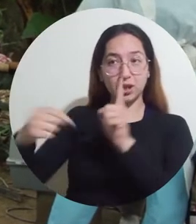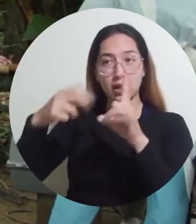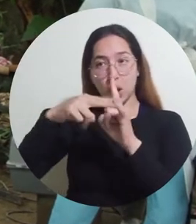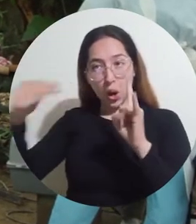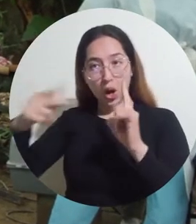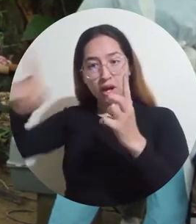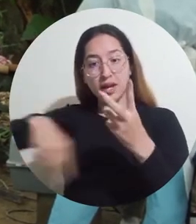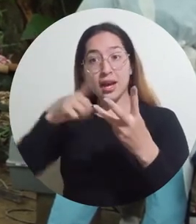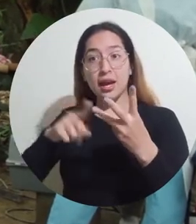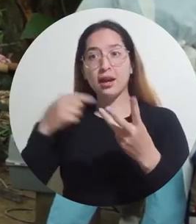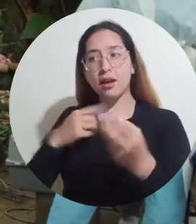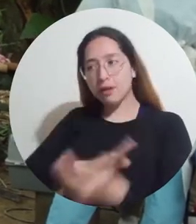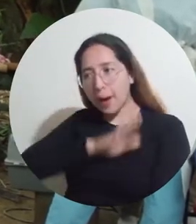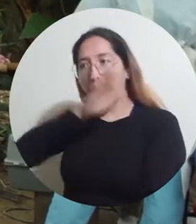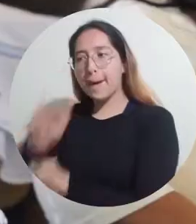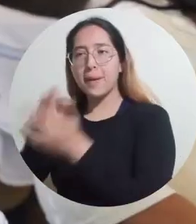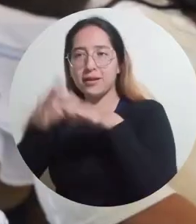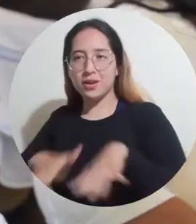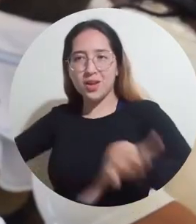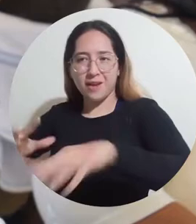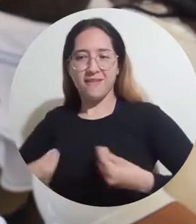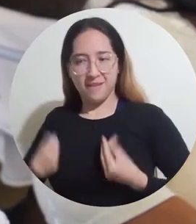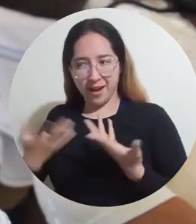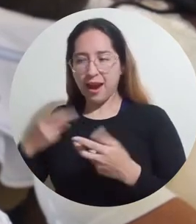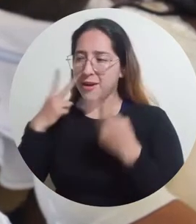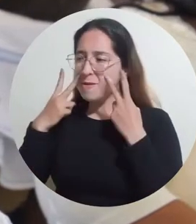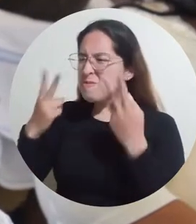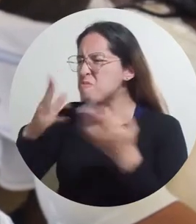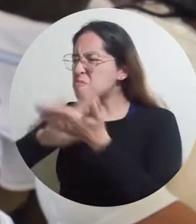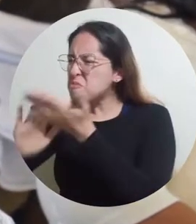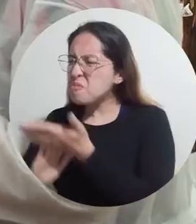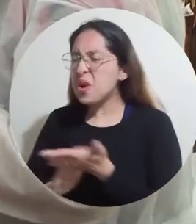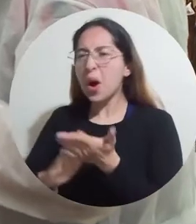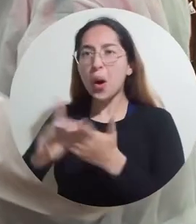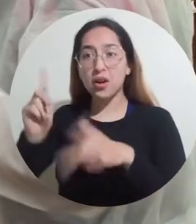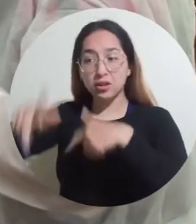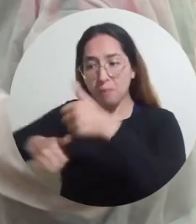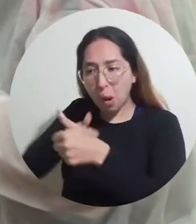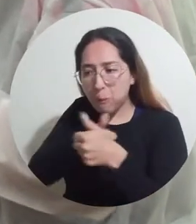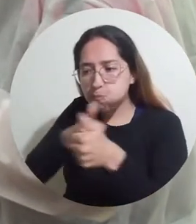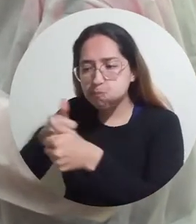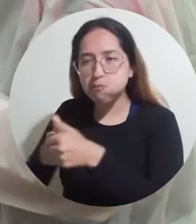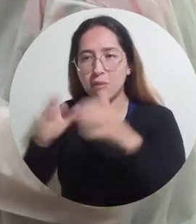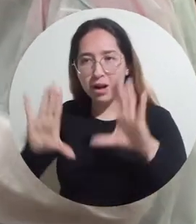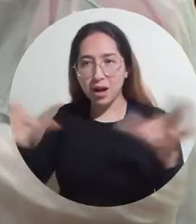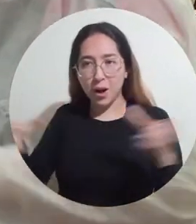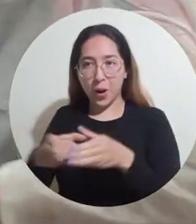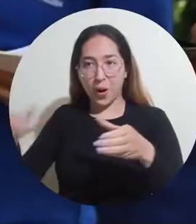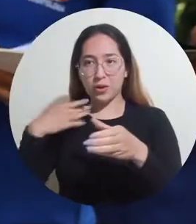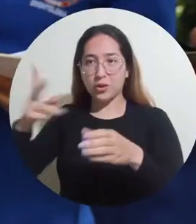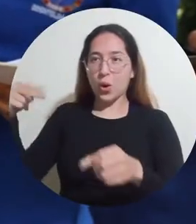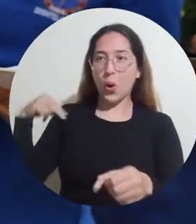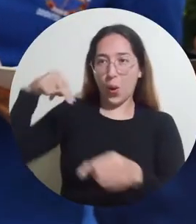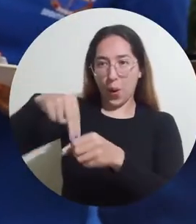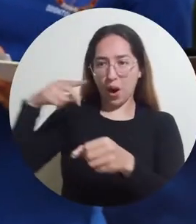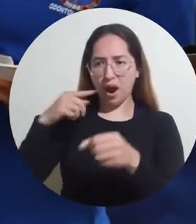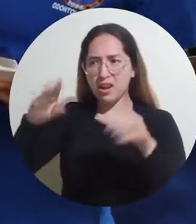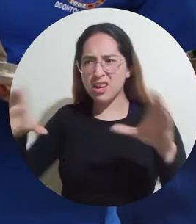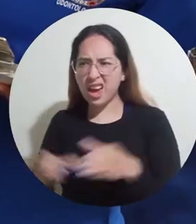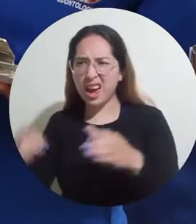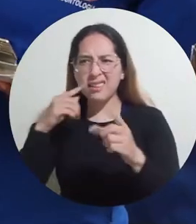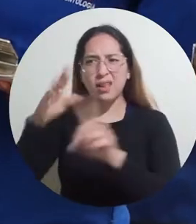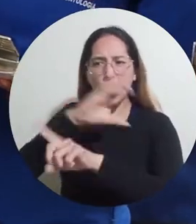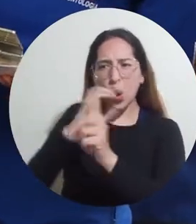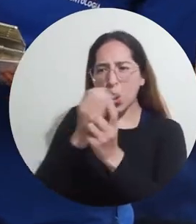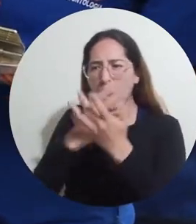Esta iniciativa de la Alma Mater materializa un avance en el plan integral de acompañamiento a comunidades indígenas de la región que desde el eje de